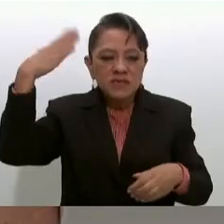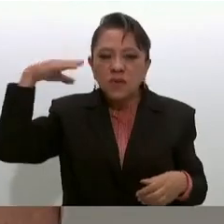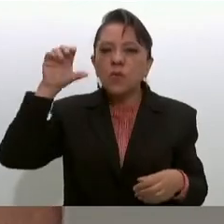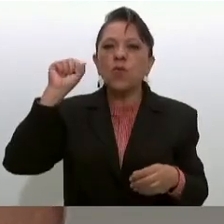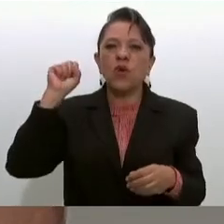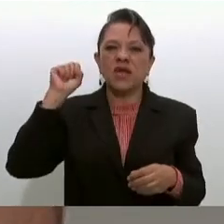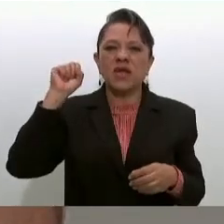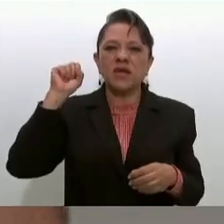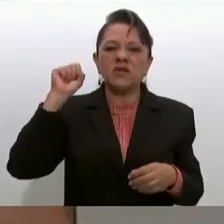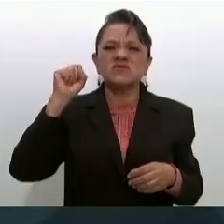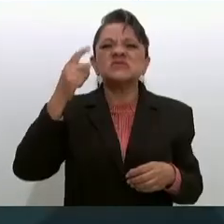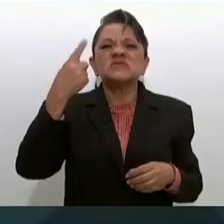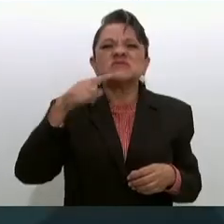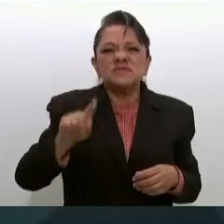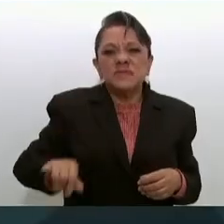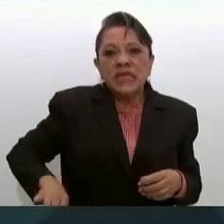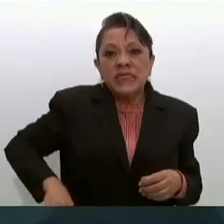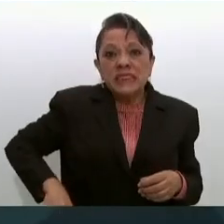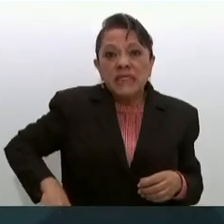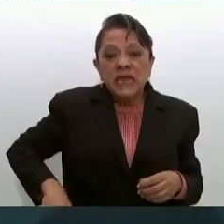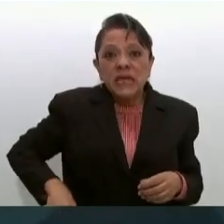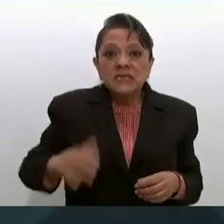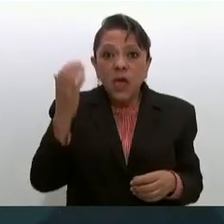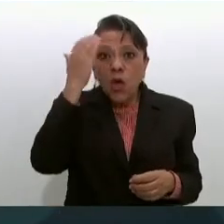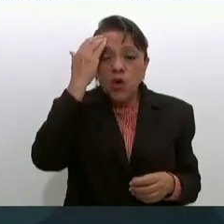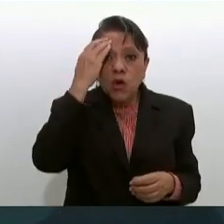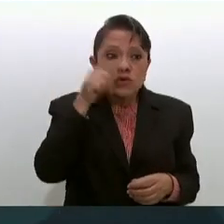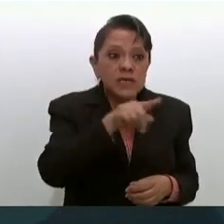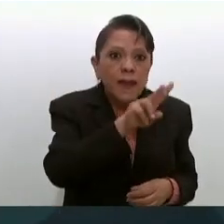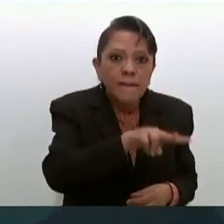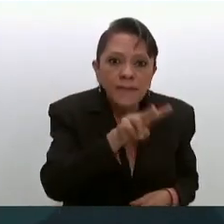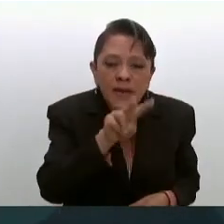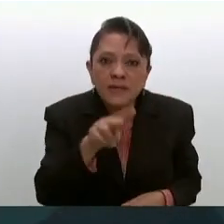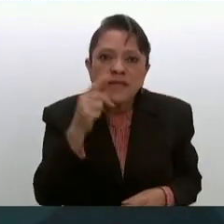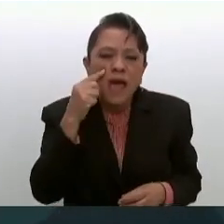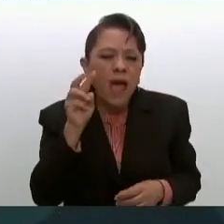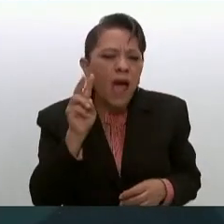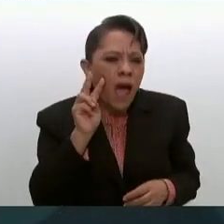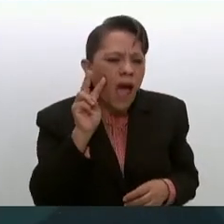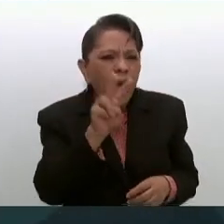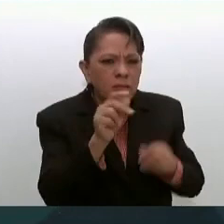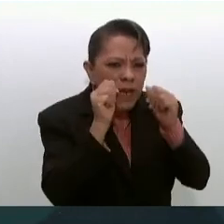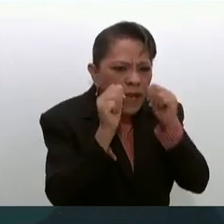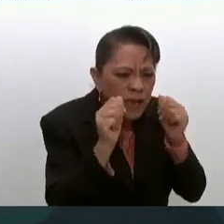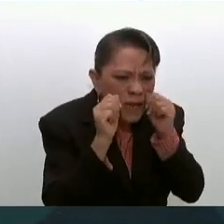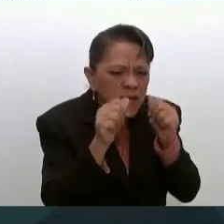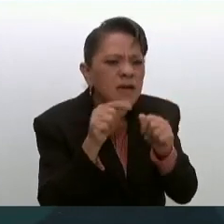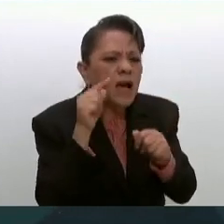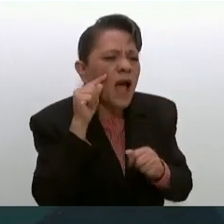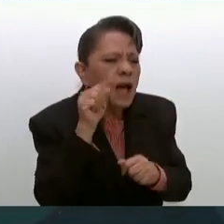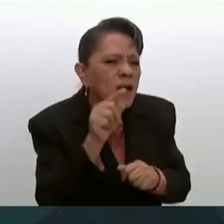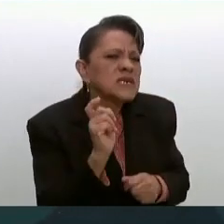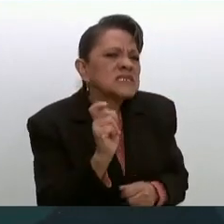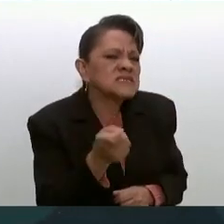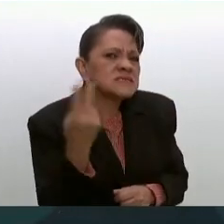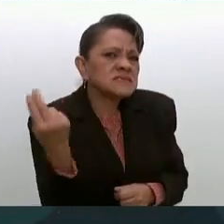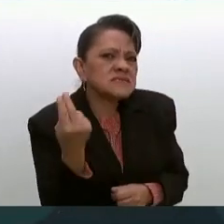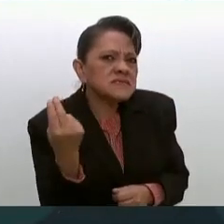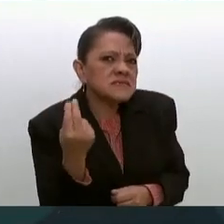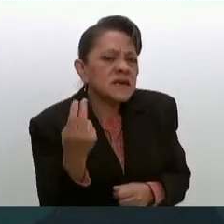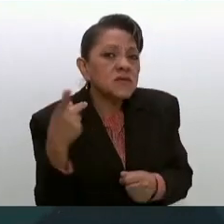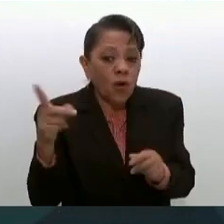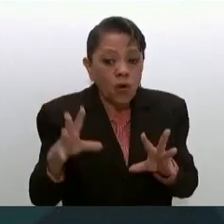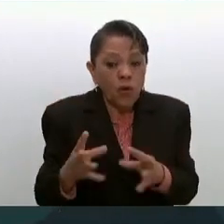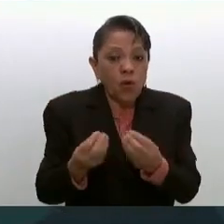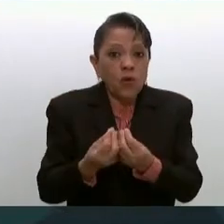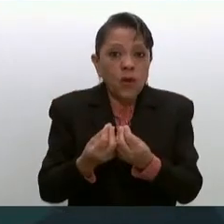con el interés de conocer su realidad, acercándose, oyendo sus necesidades, junto con su grupo de